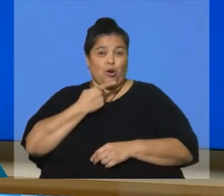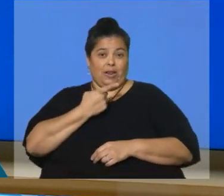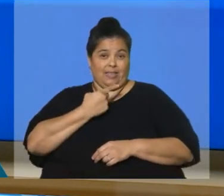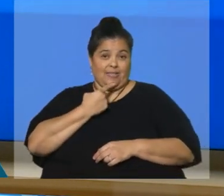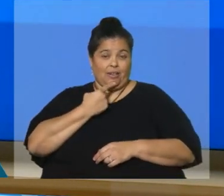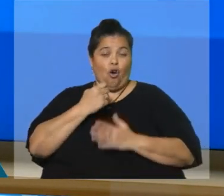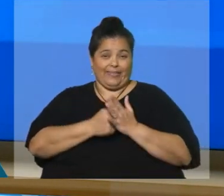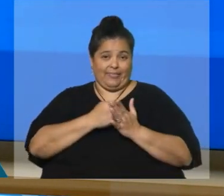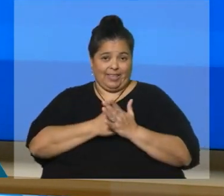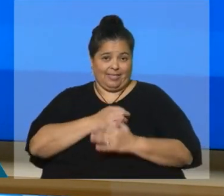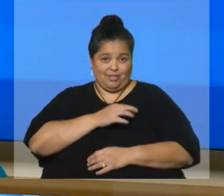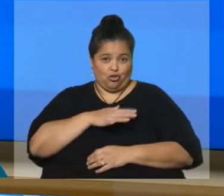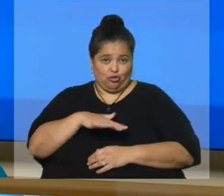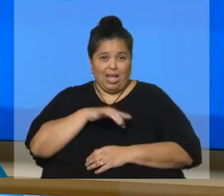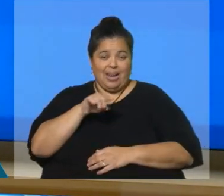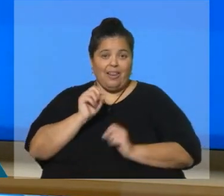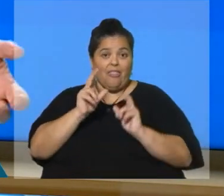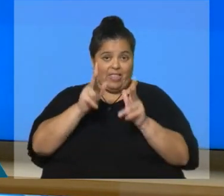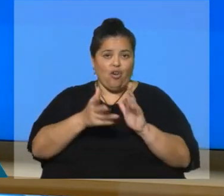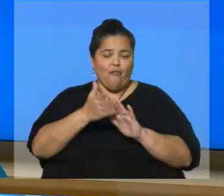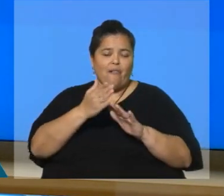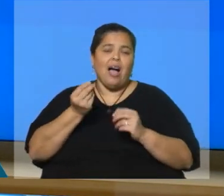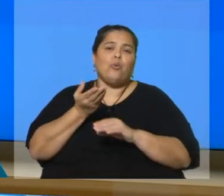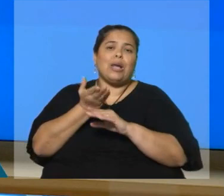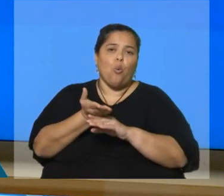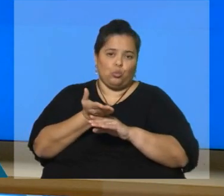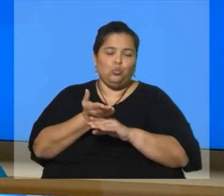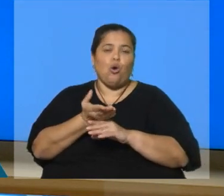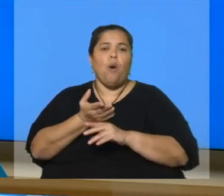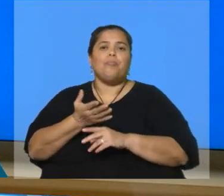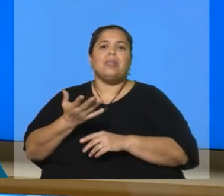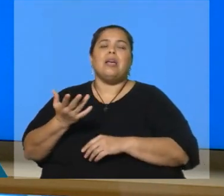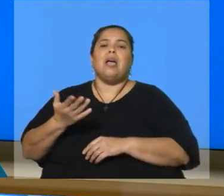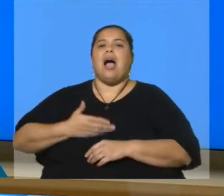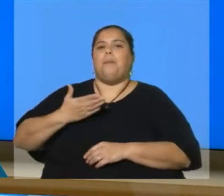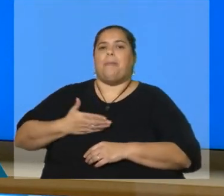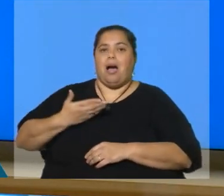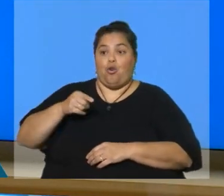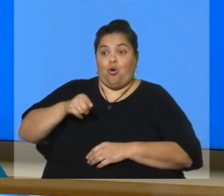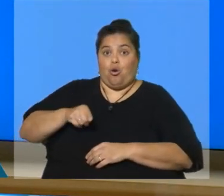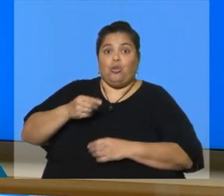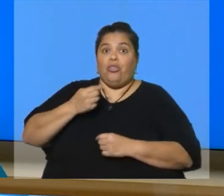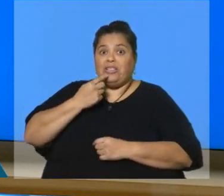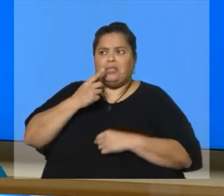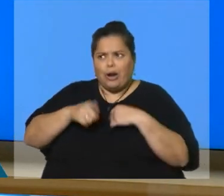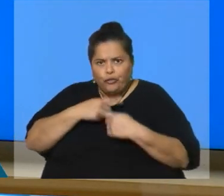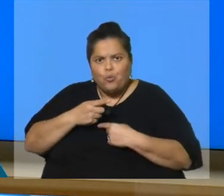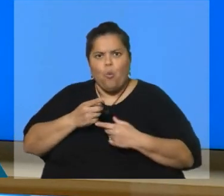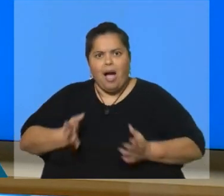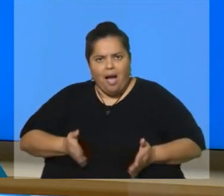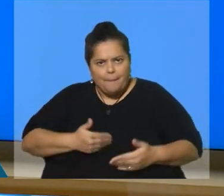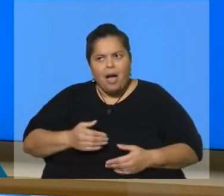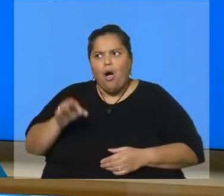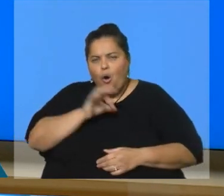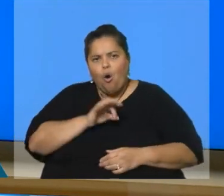activista social, anunció incluso presentar un recurso de amparo en estos días. Si se sigue preguntando esto o si no se hacía